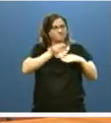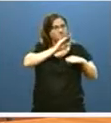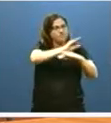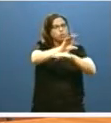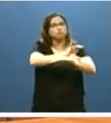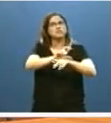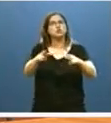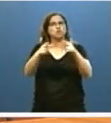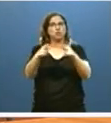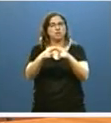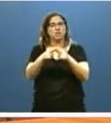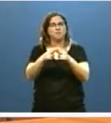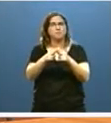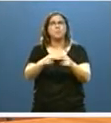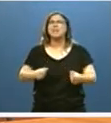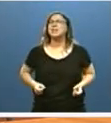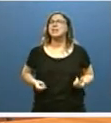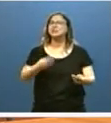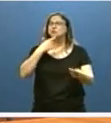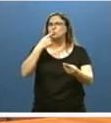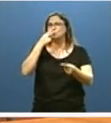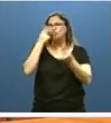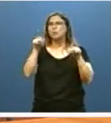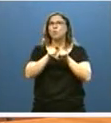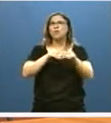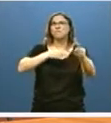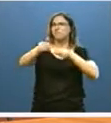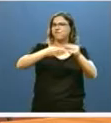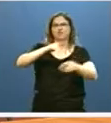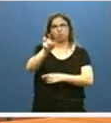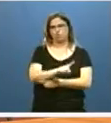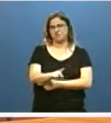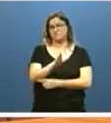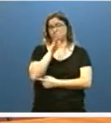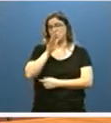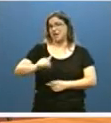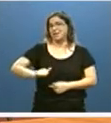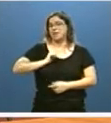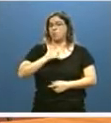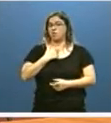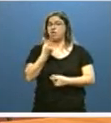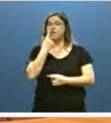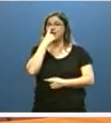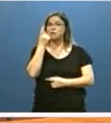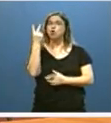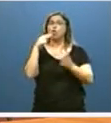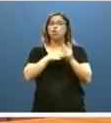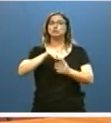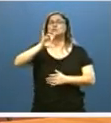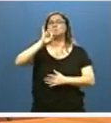público en estas áreas tiene un carácter muy poco elástico. No es casual, ello, que nuestra desviación en 2015